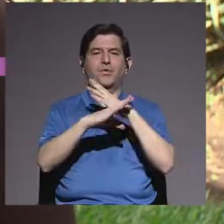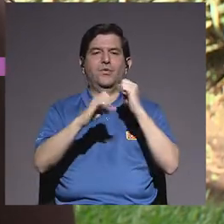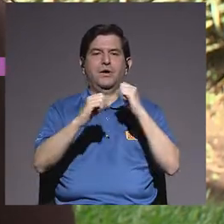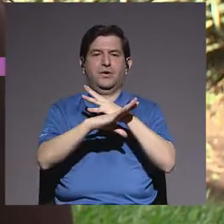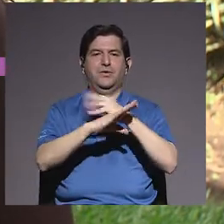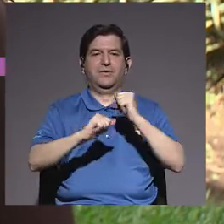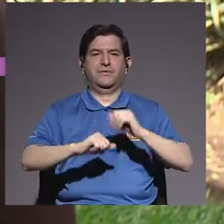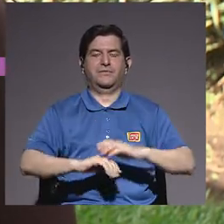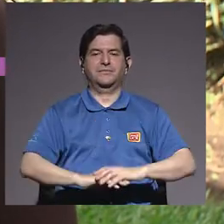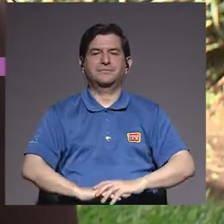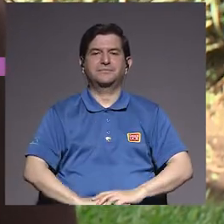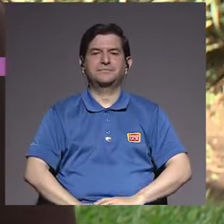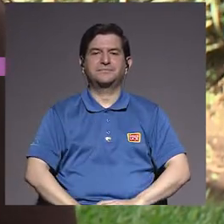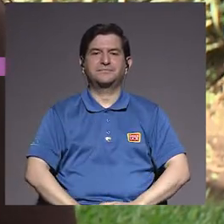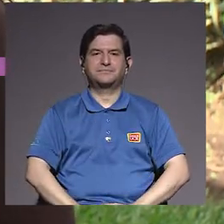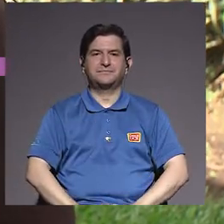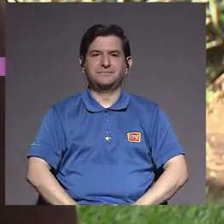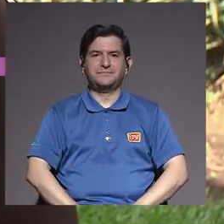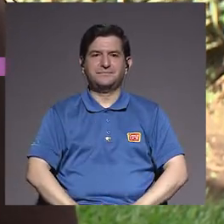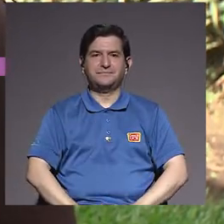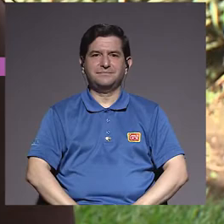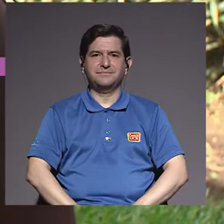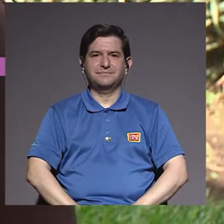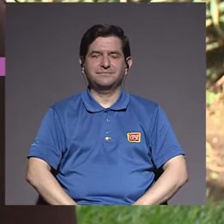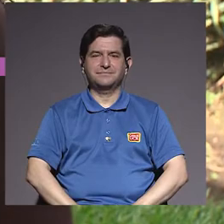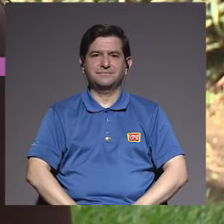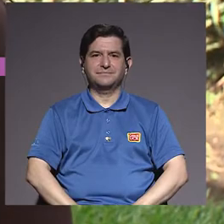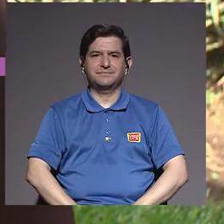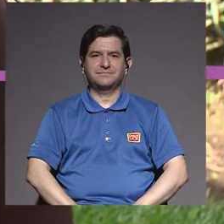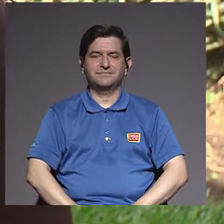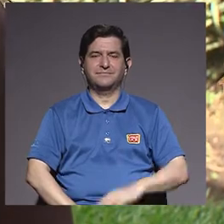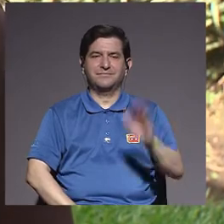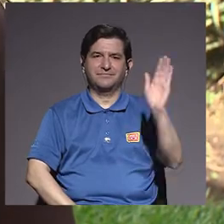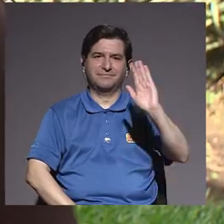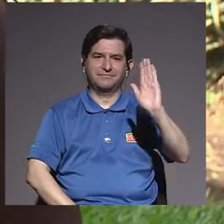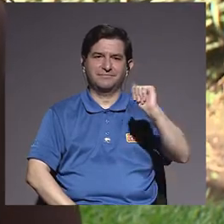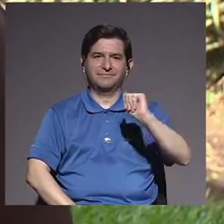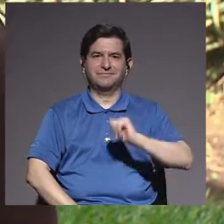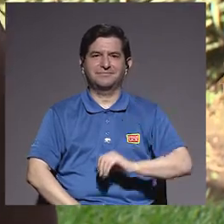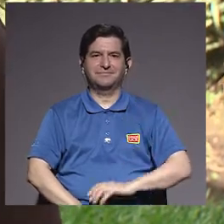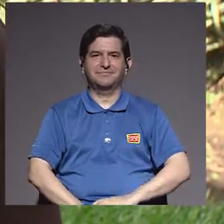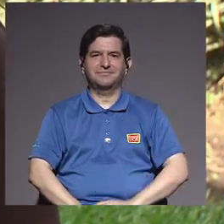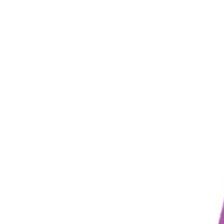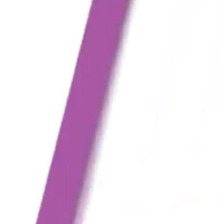yoquierovivirmejor.ucr.ac.cr Hasta la próxima.